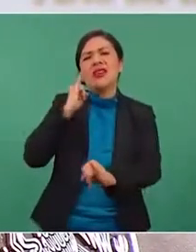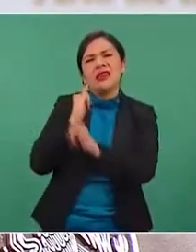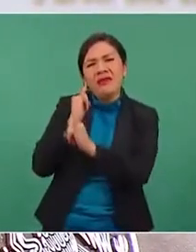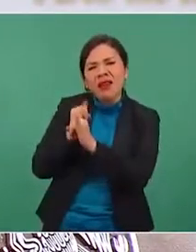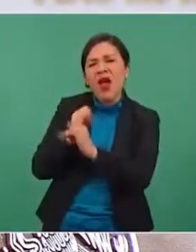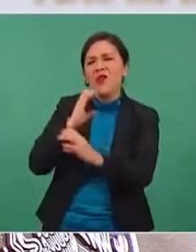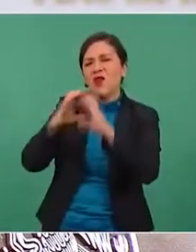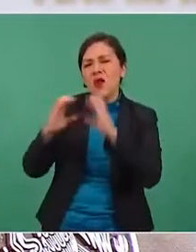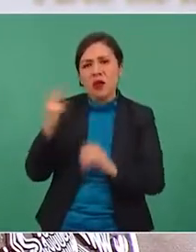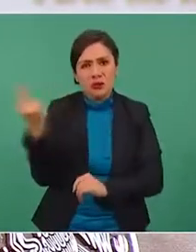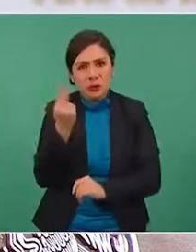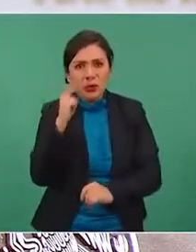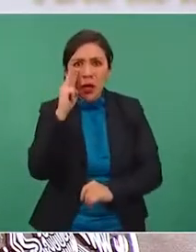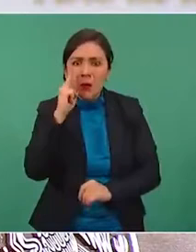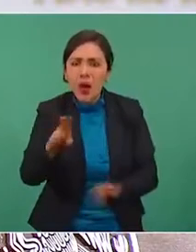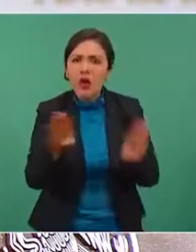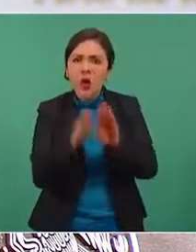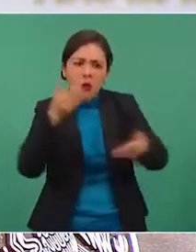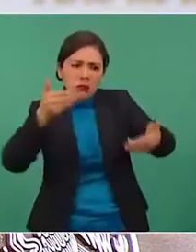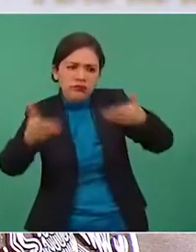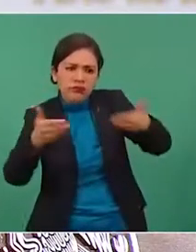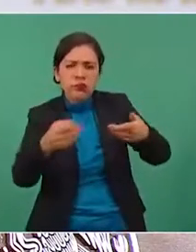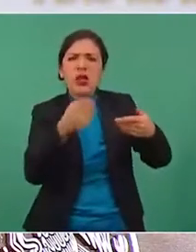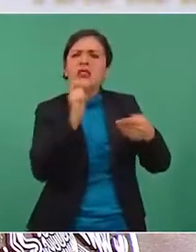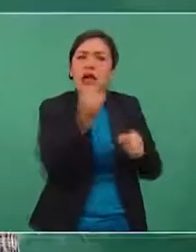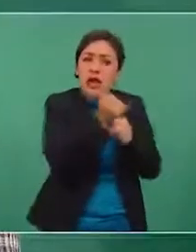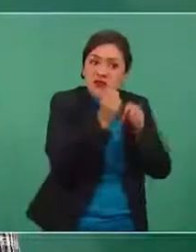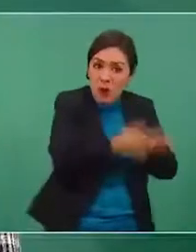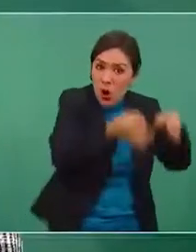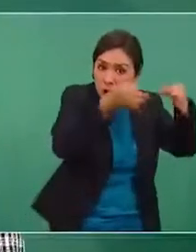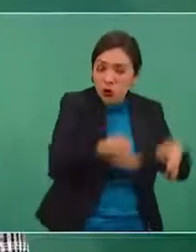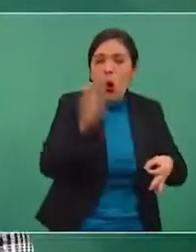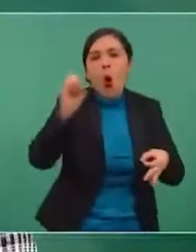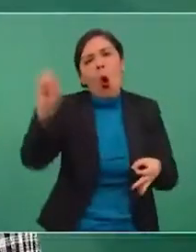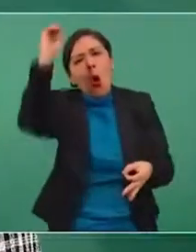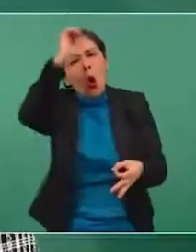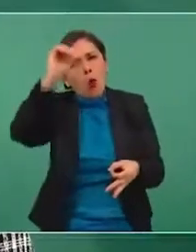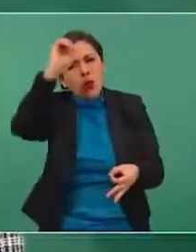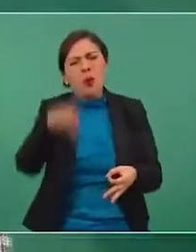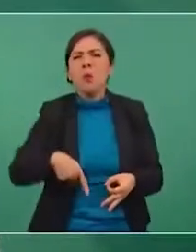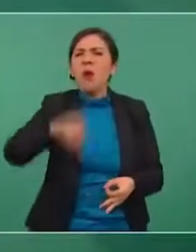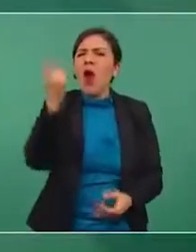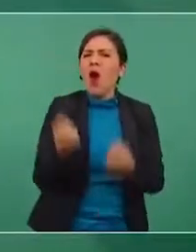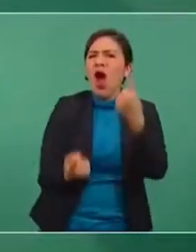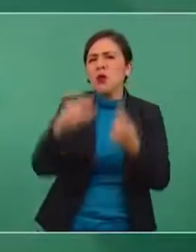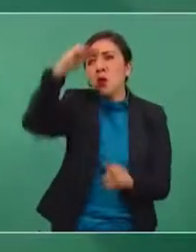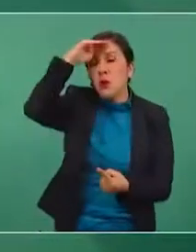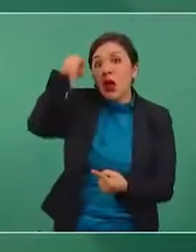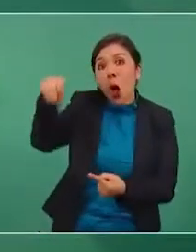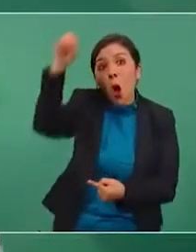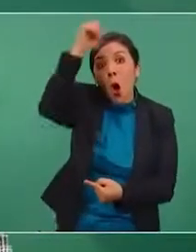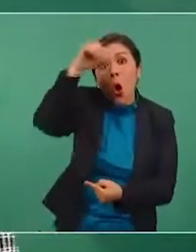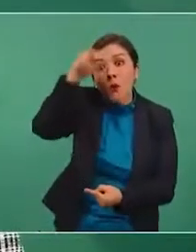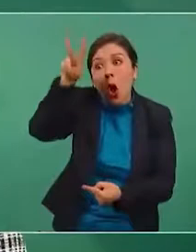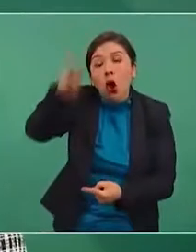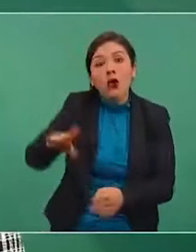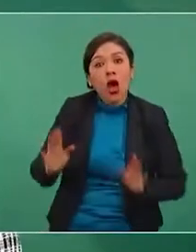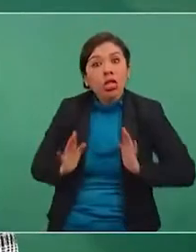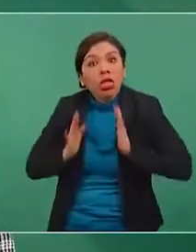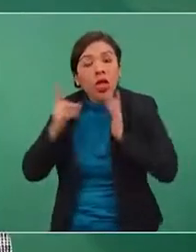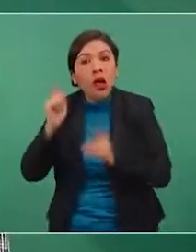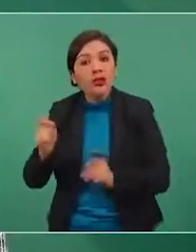obligación de distinguir la información de la opinión, pero unos usan las opiniones como si se tratara de información